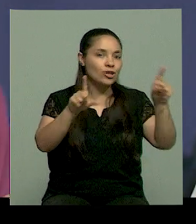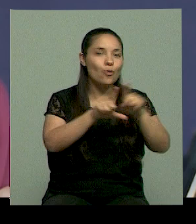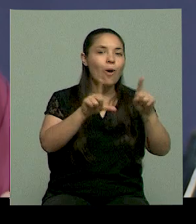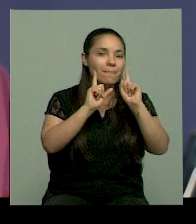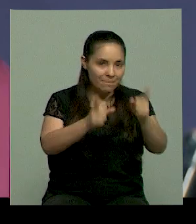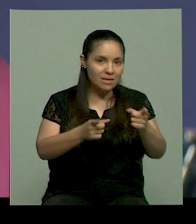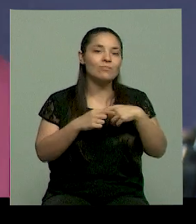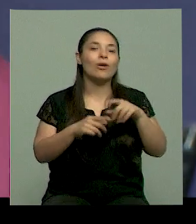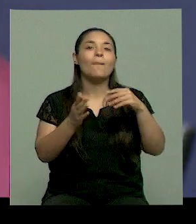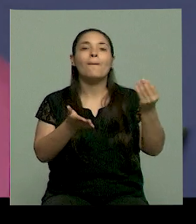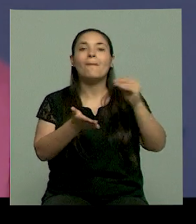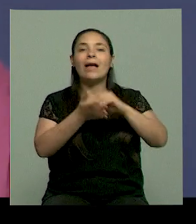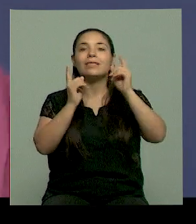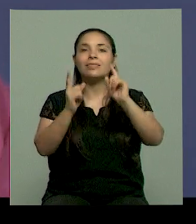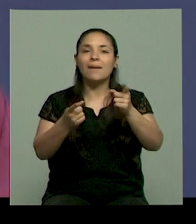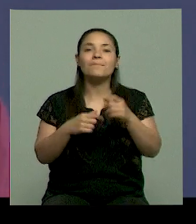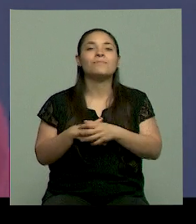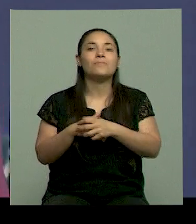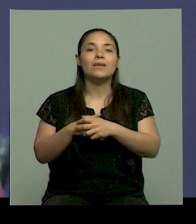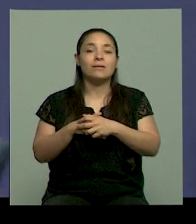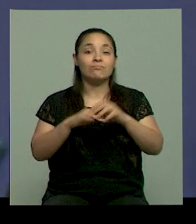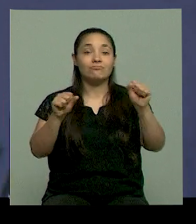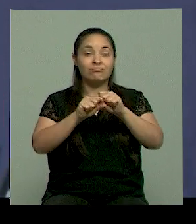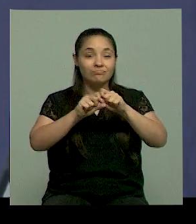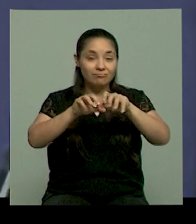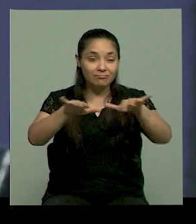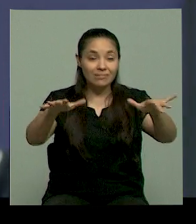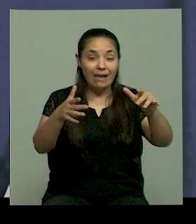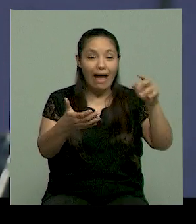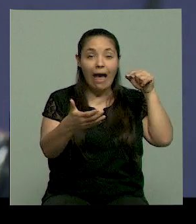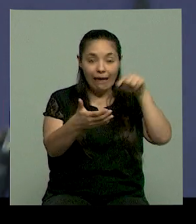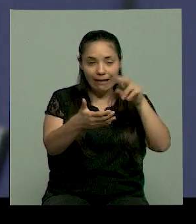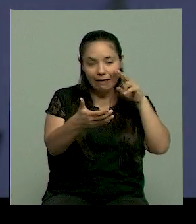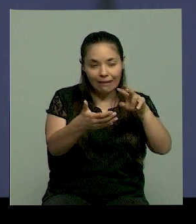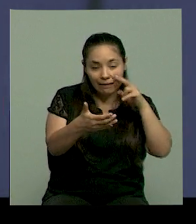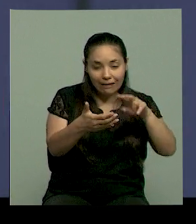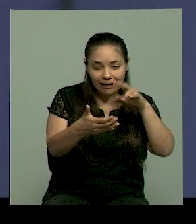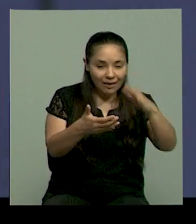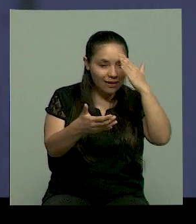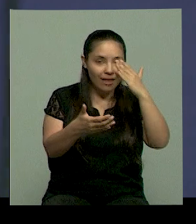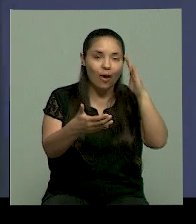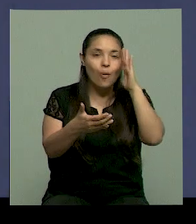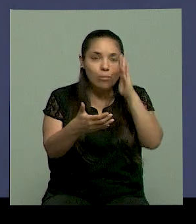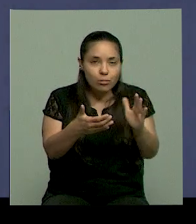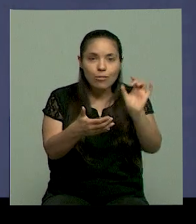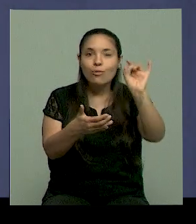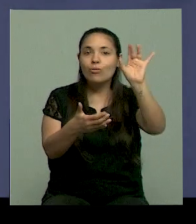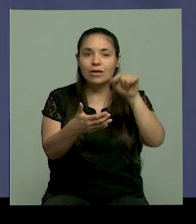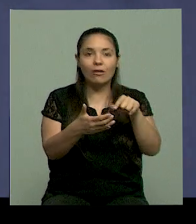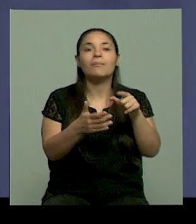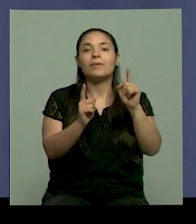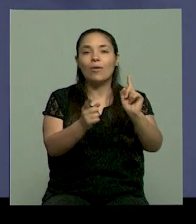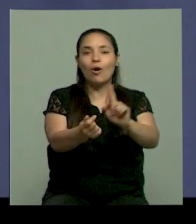la nube que les baja esa misma información, se terminan despegando y terminan adquiriendo hábitos